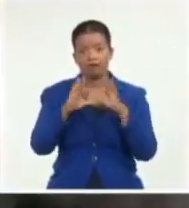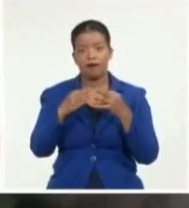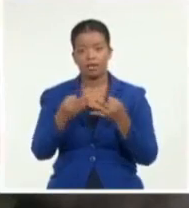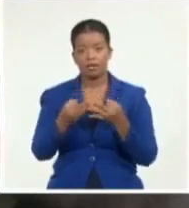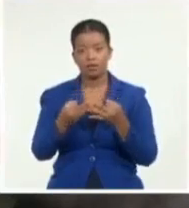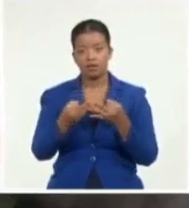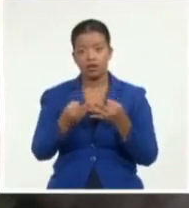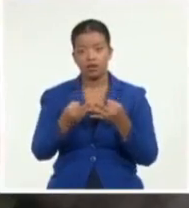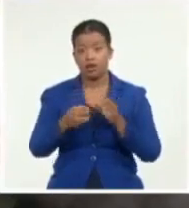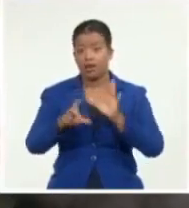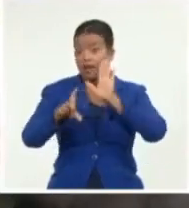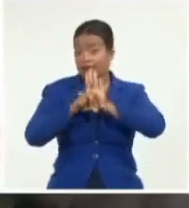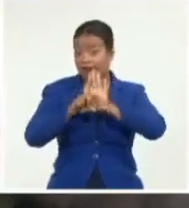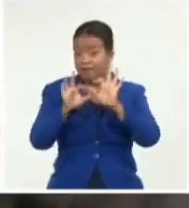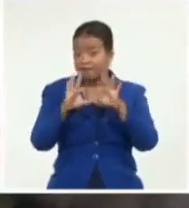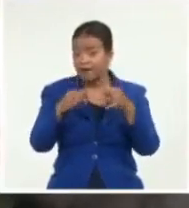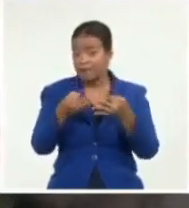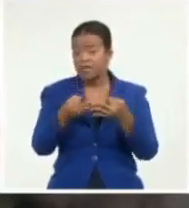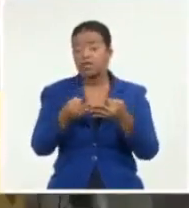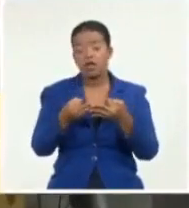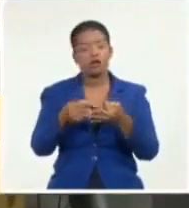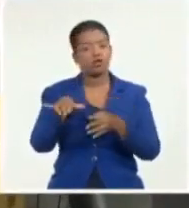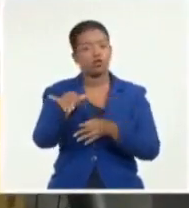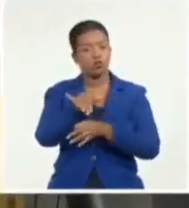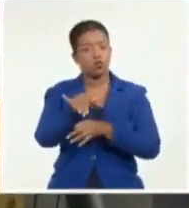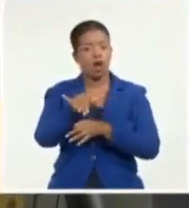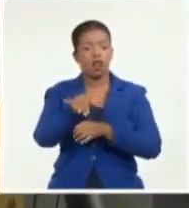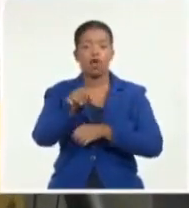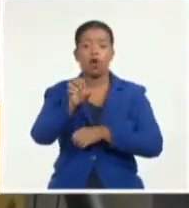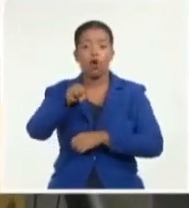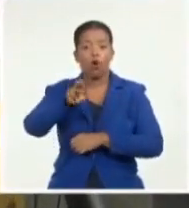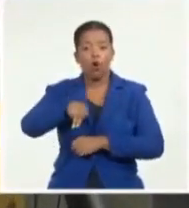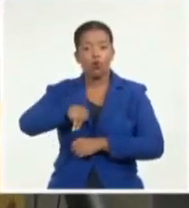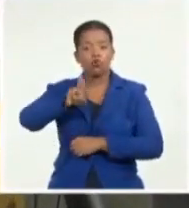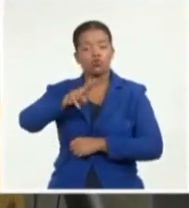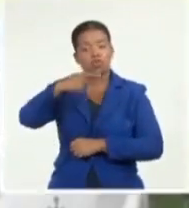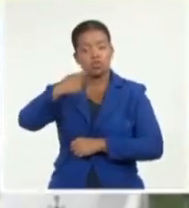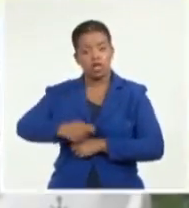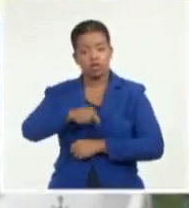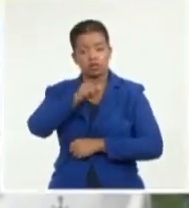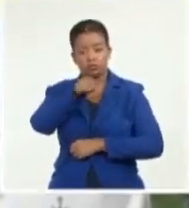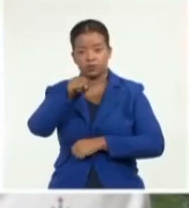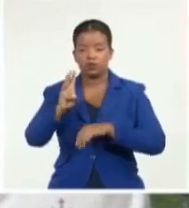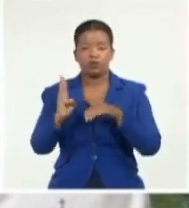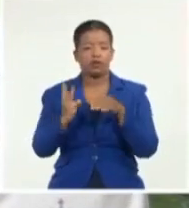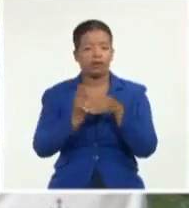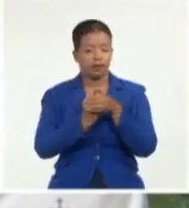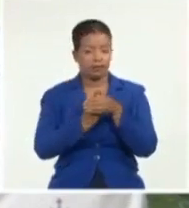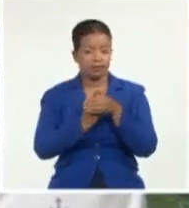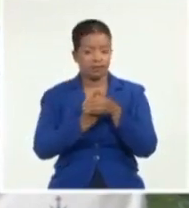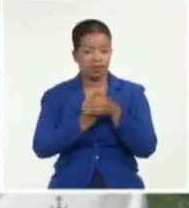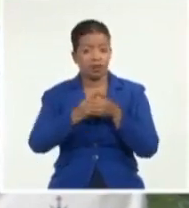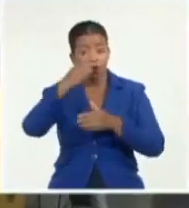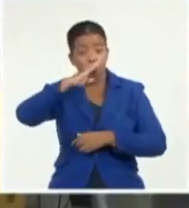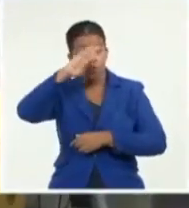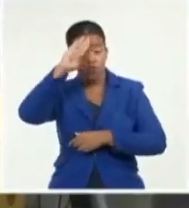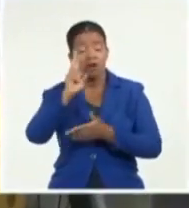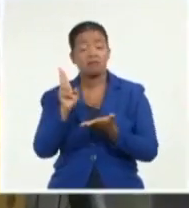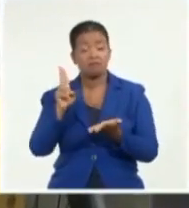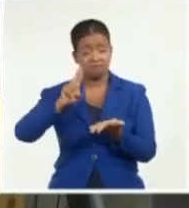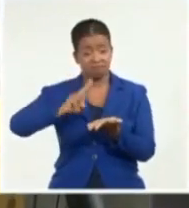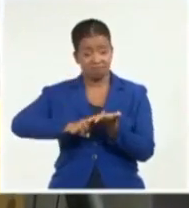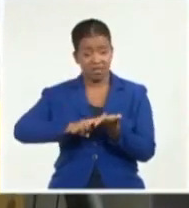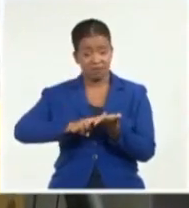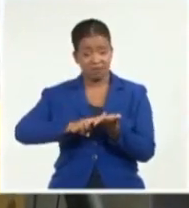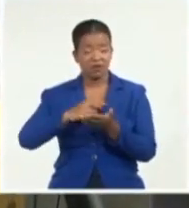atemperado a la Convención de Naciones Unidas sobre los derechos de las personas con discapacidad de la que Cuba es signataria